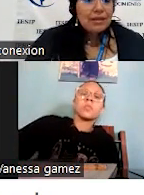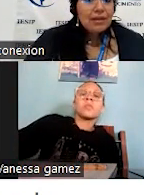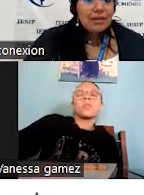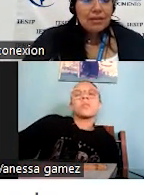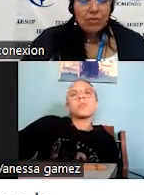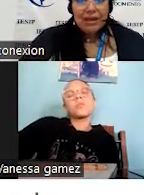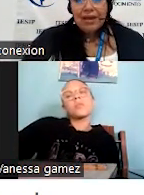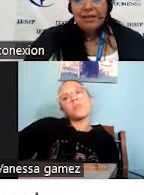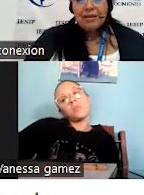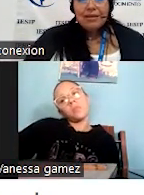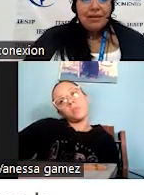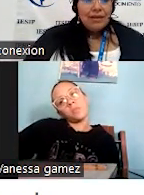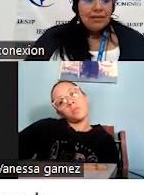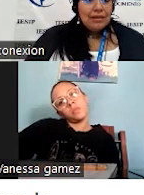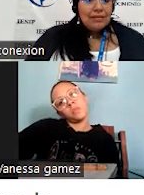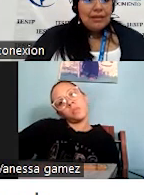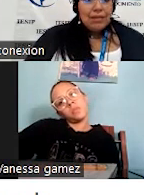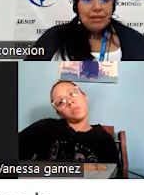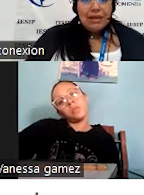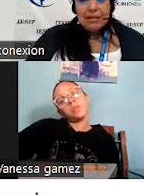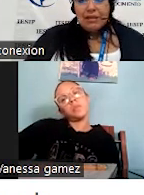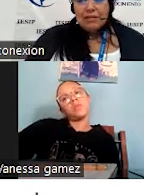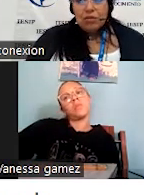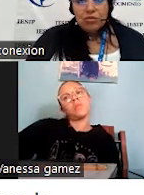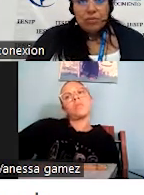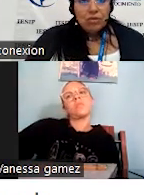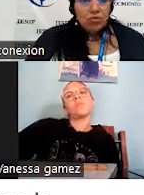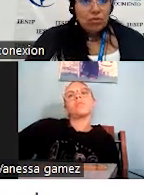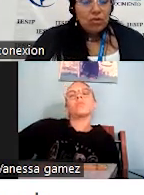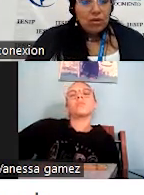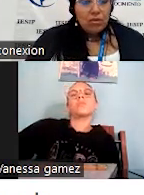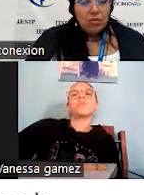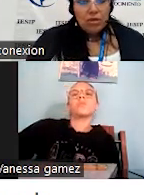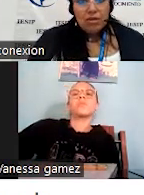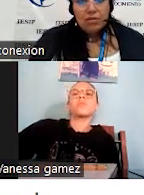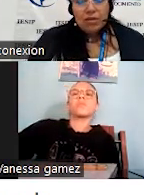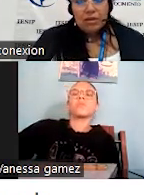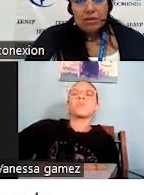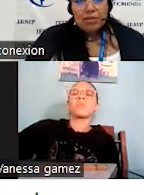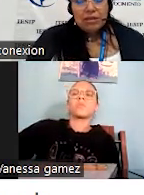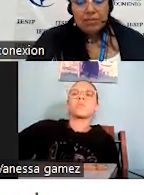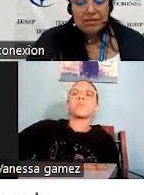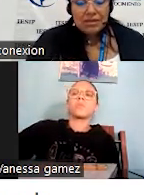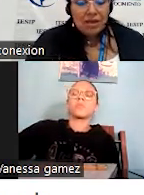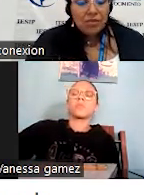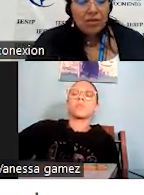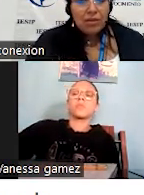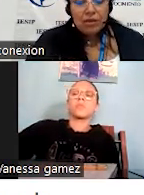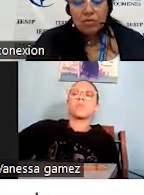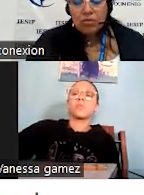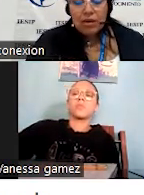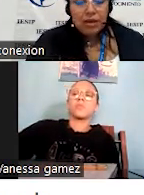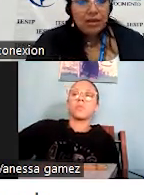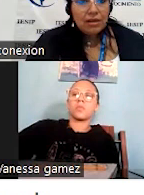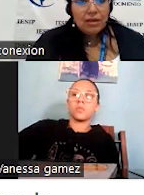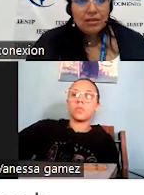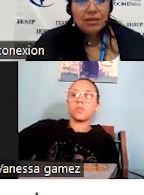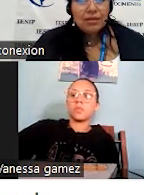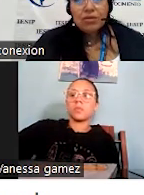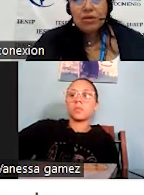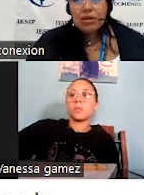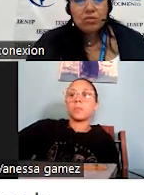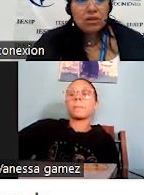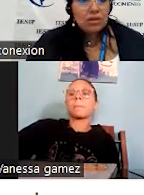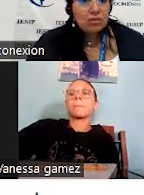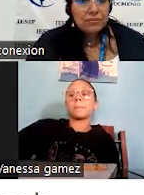tiene el restaurante, este, también tiene, este, los tipos de turismo que vimos en el, en el trimestre pasado, el de aventura, X, Y,